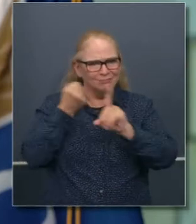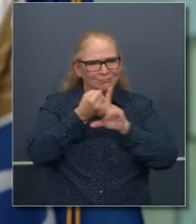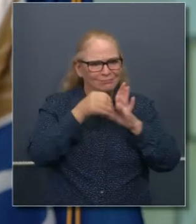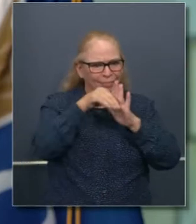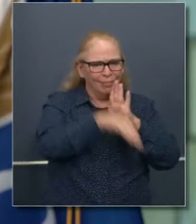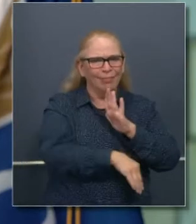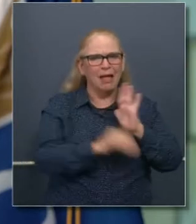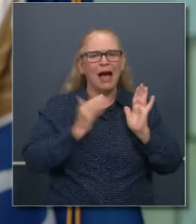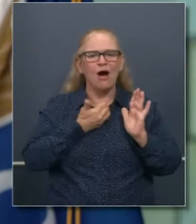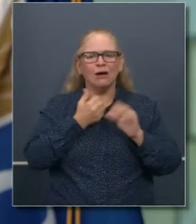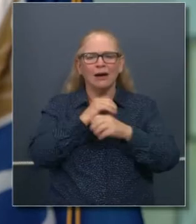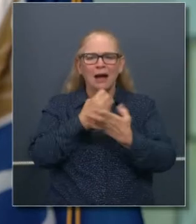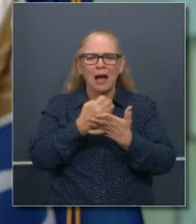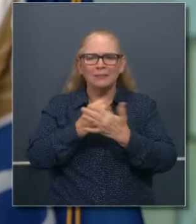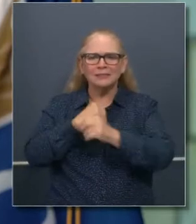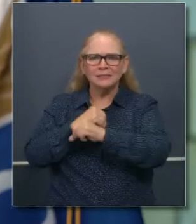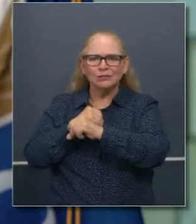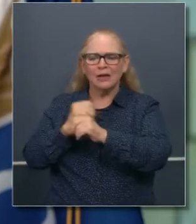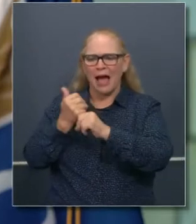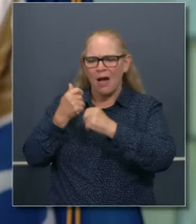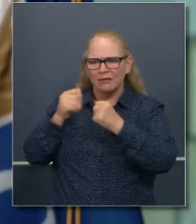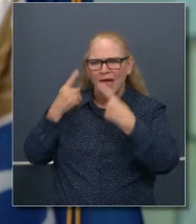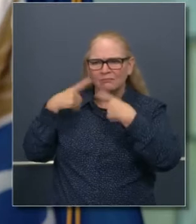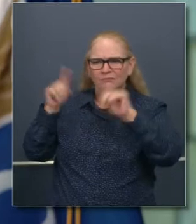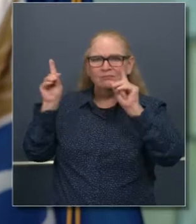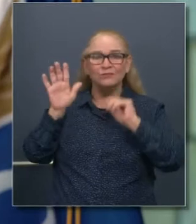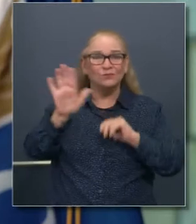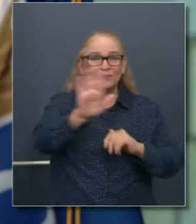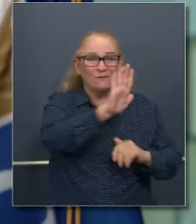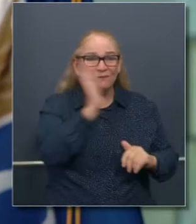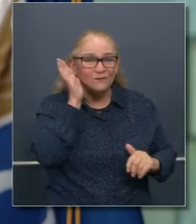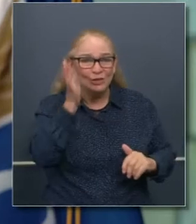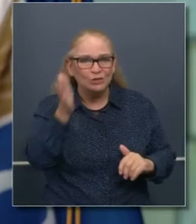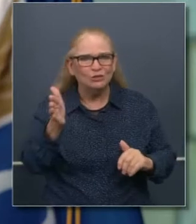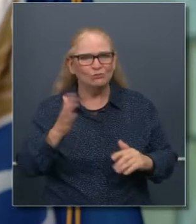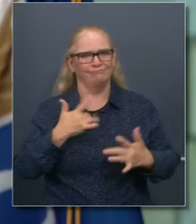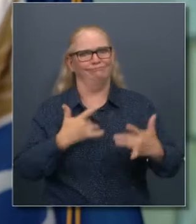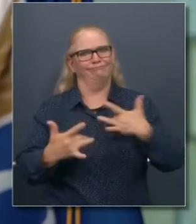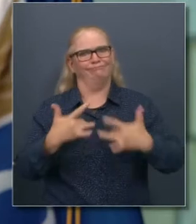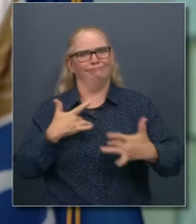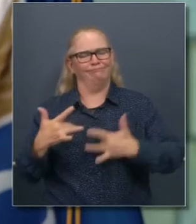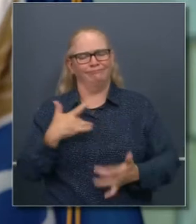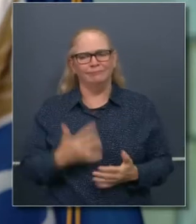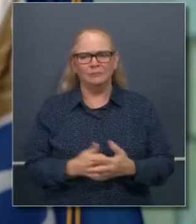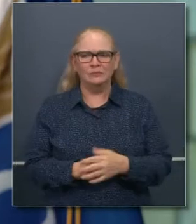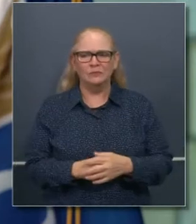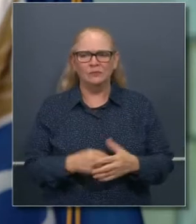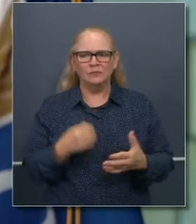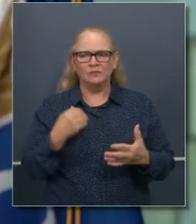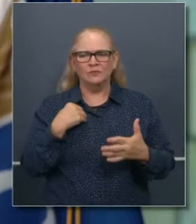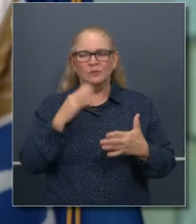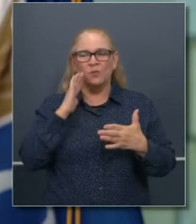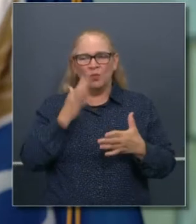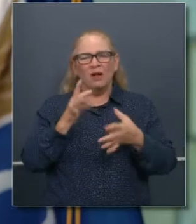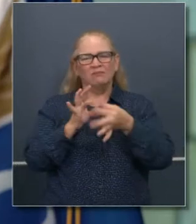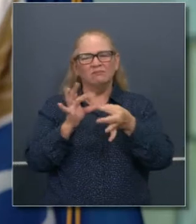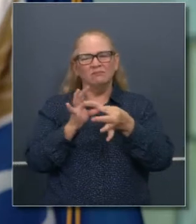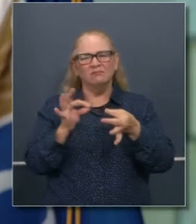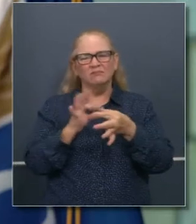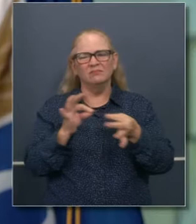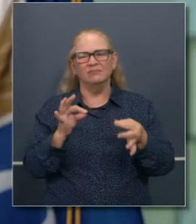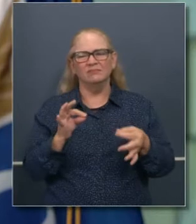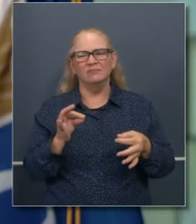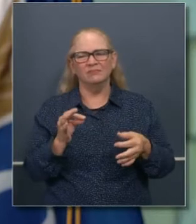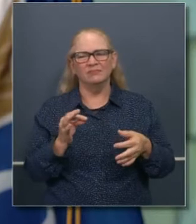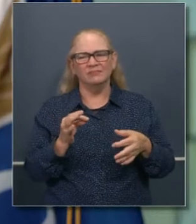nuestra prosperidad, obviamente, y el futuro de ustedes. Primero, quiero expresar un poco de biografía,